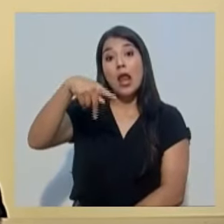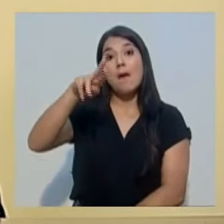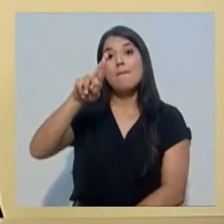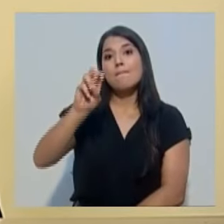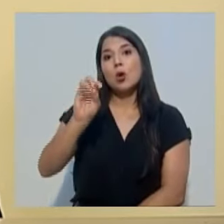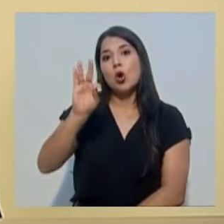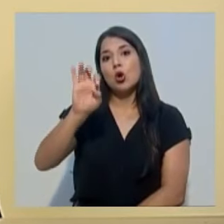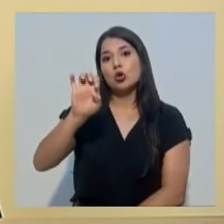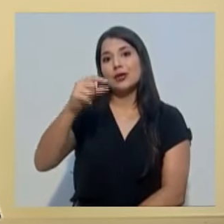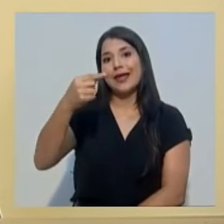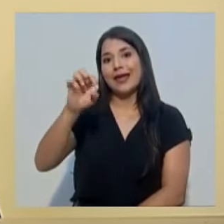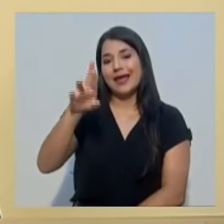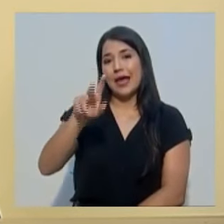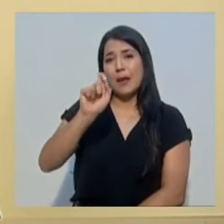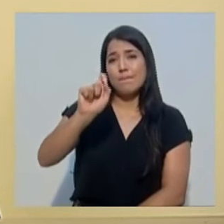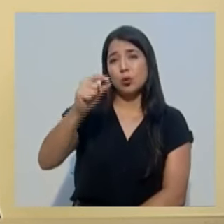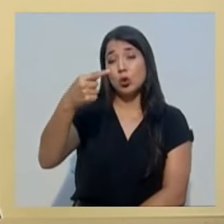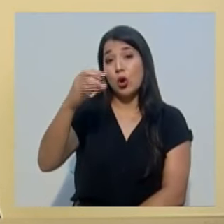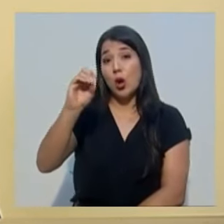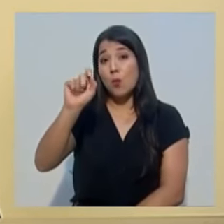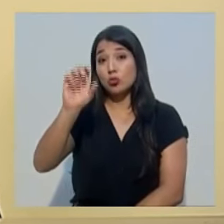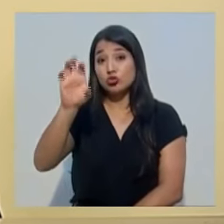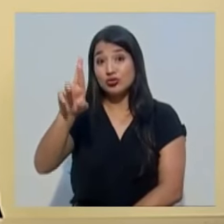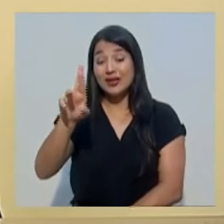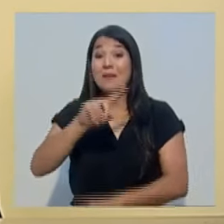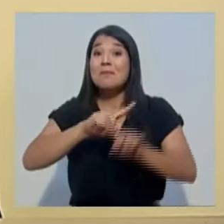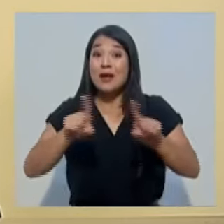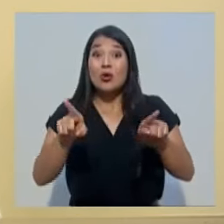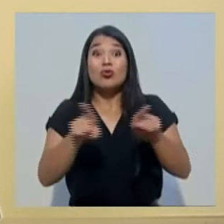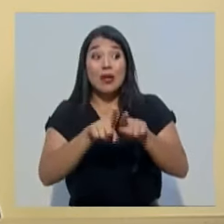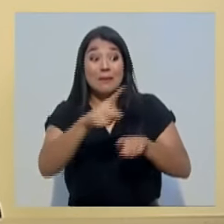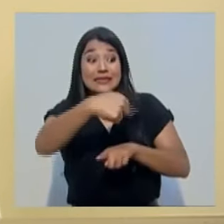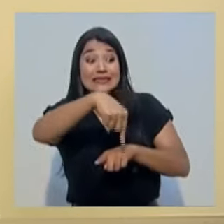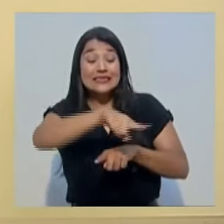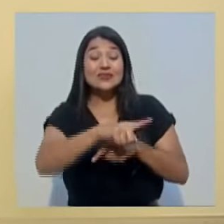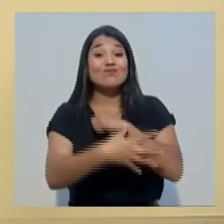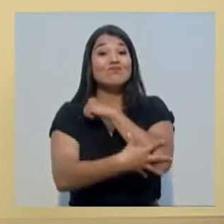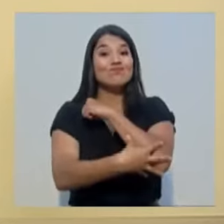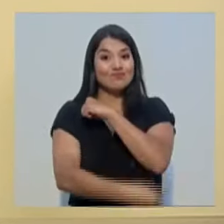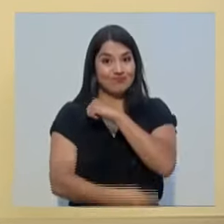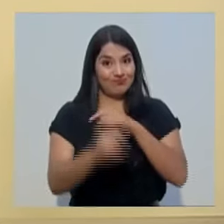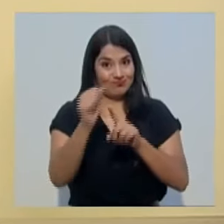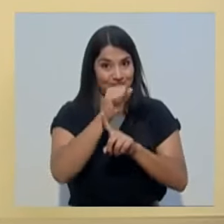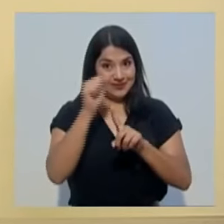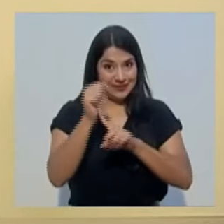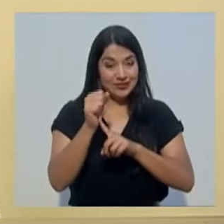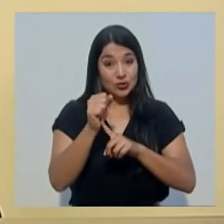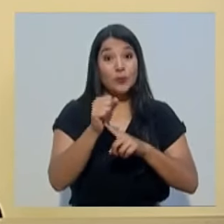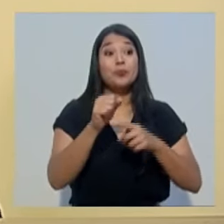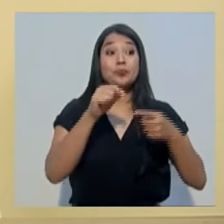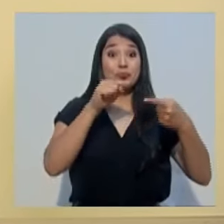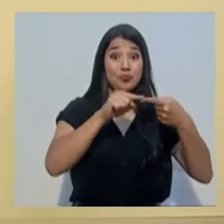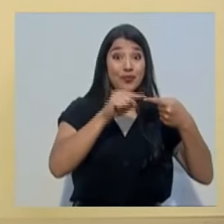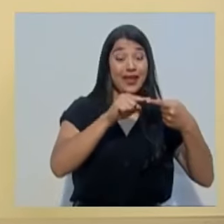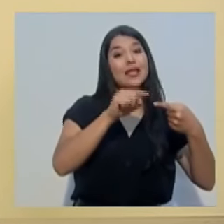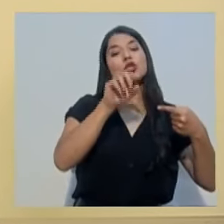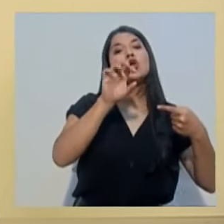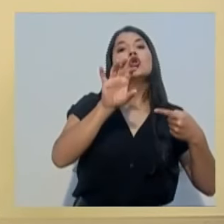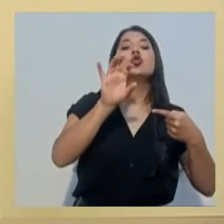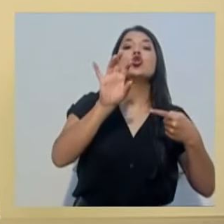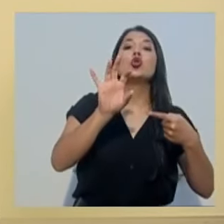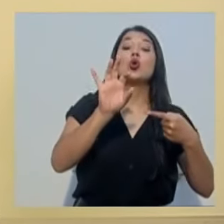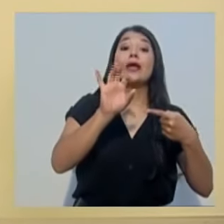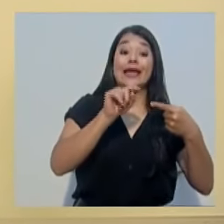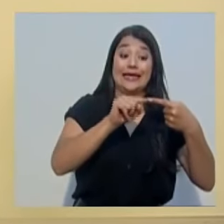además estaban en una situación de pobreza. Estos se suman a los pagos que el pasado 13 de agosto anunciamos que había